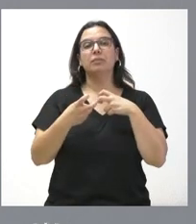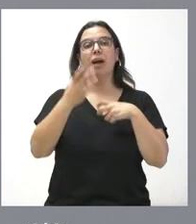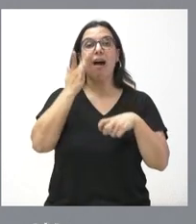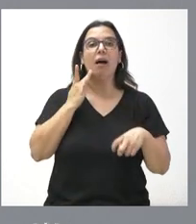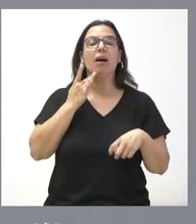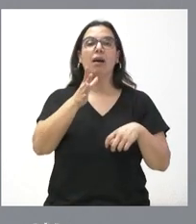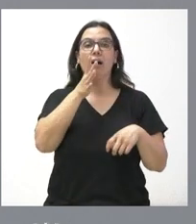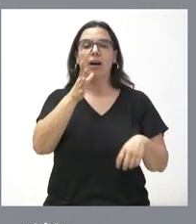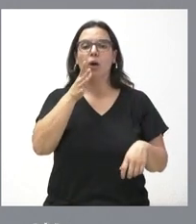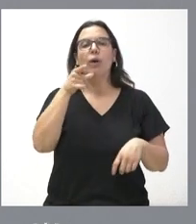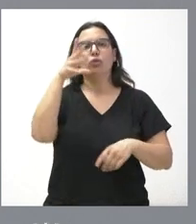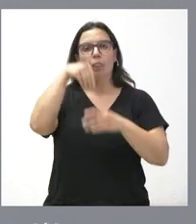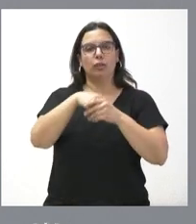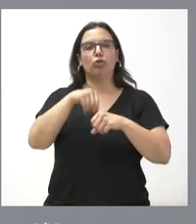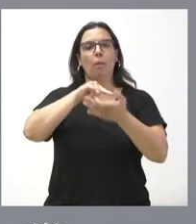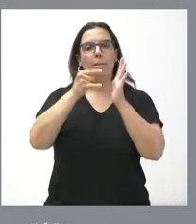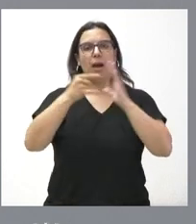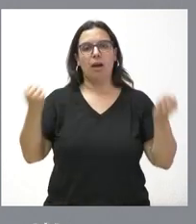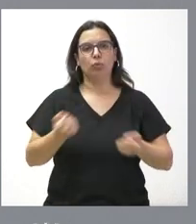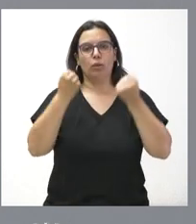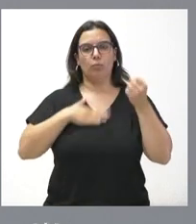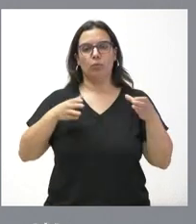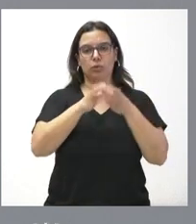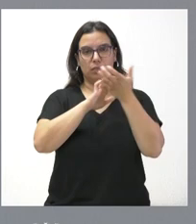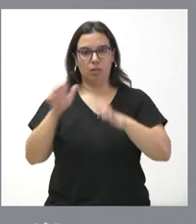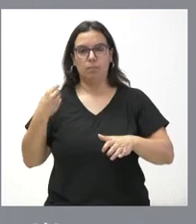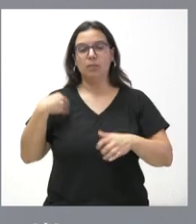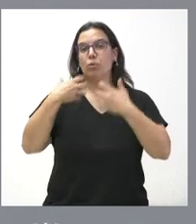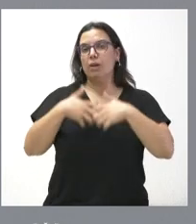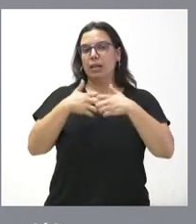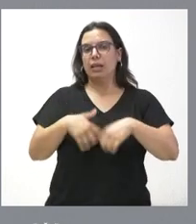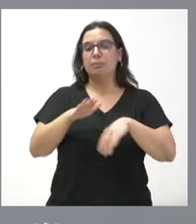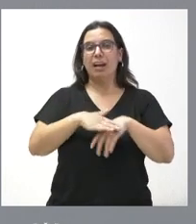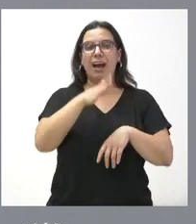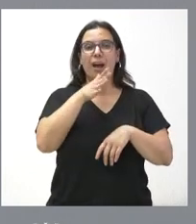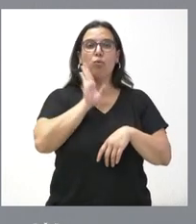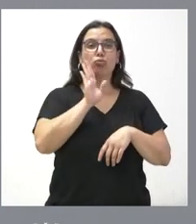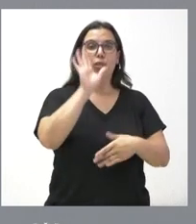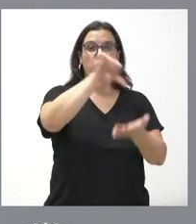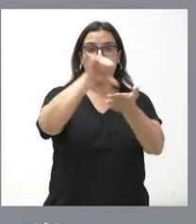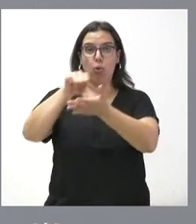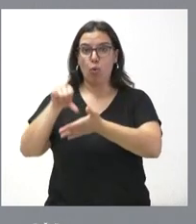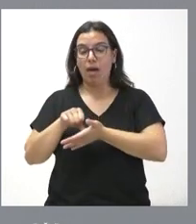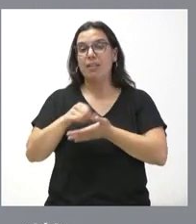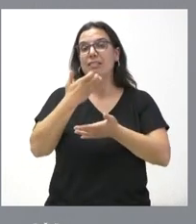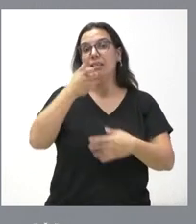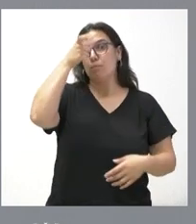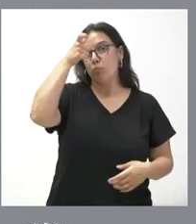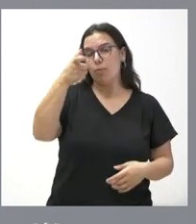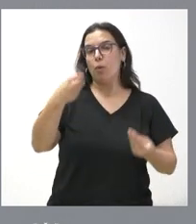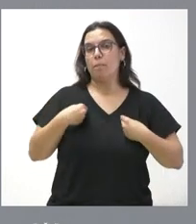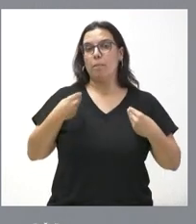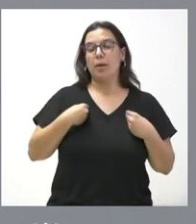de la Junta de Castilla y León y promueve el establecimiento de sistemas de depuración de aguas residuales urbanas en los municipios de población de 500